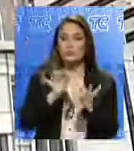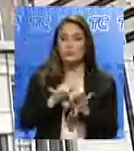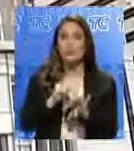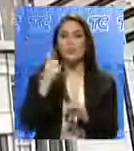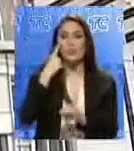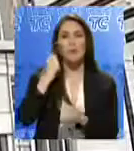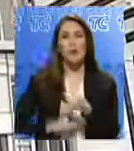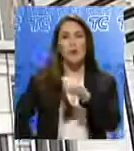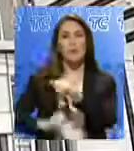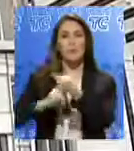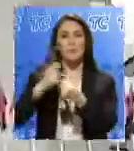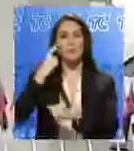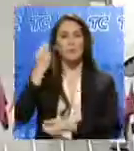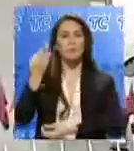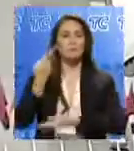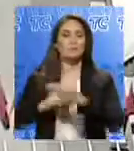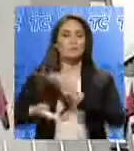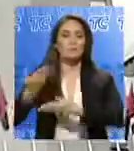incentivo comercial.